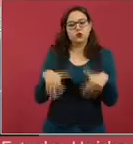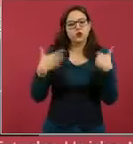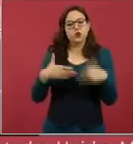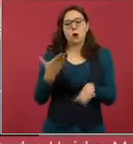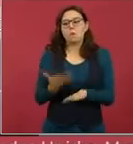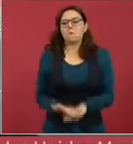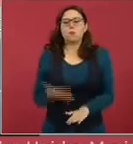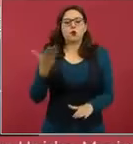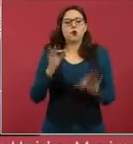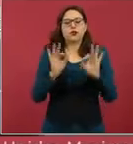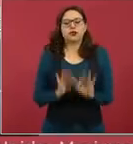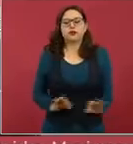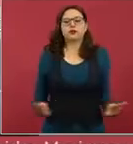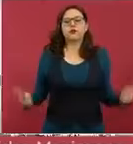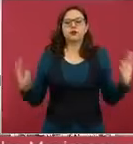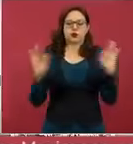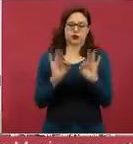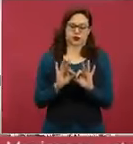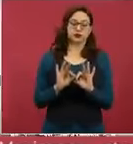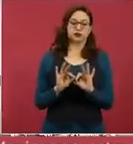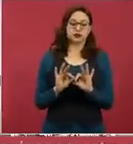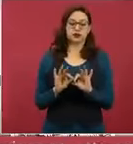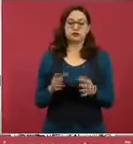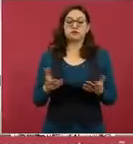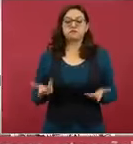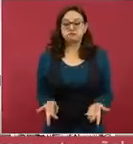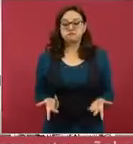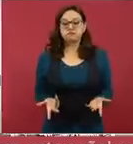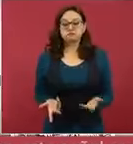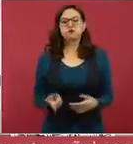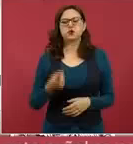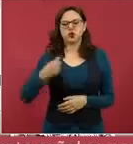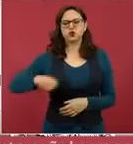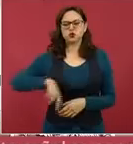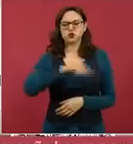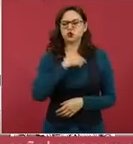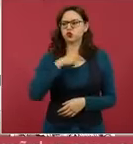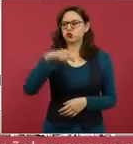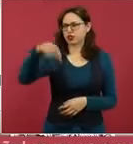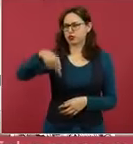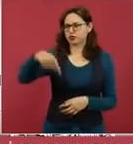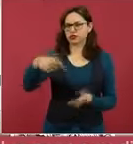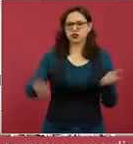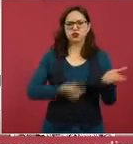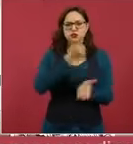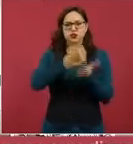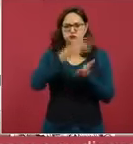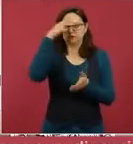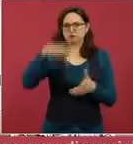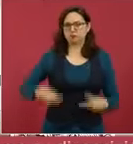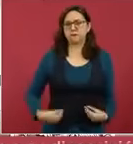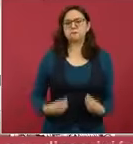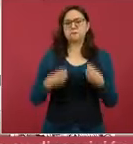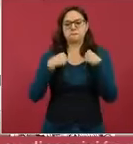quienes vivimos en la capital, sino para todos los mexicanos.